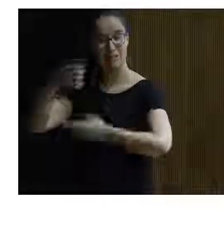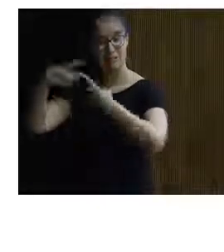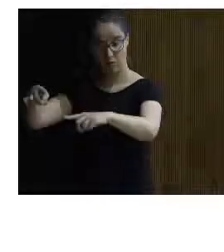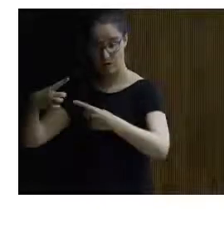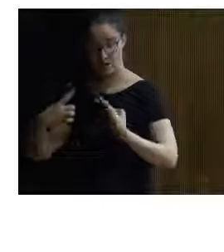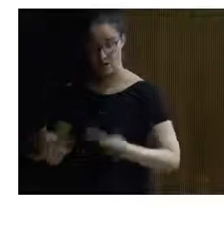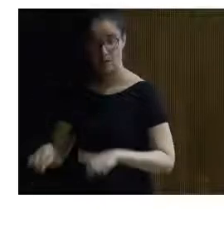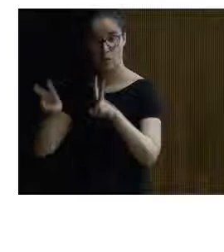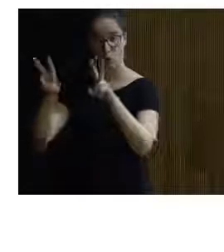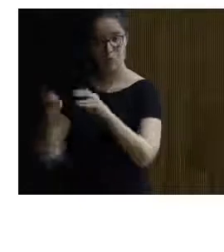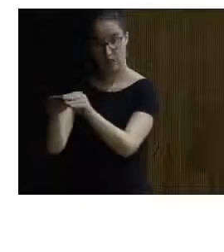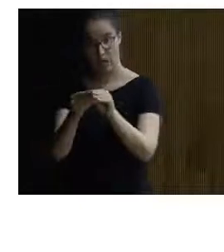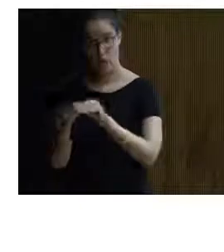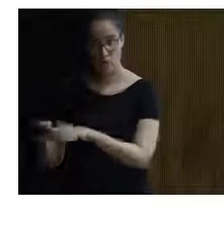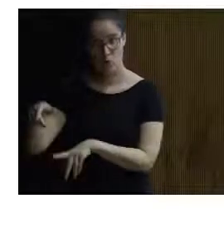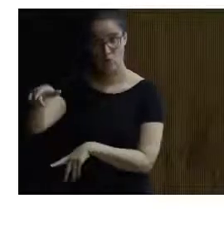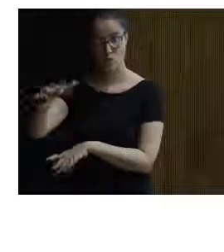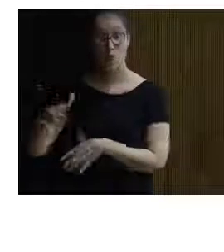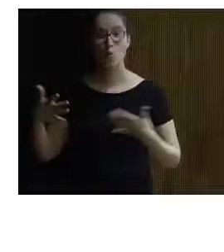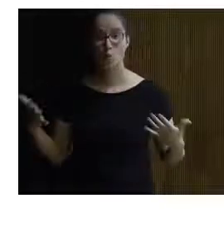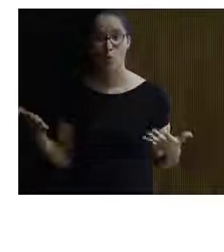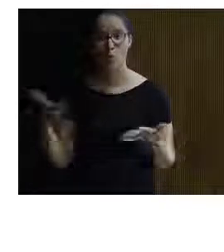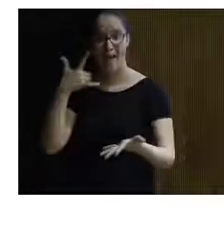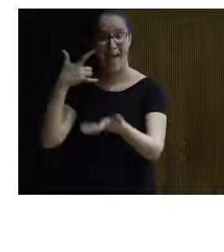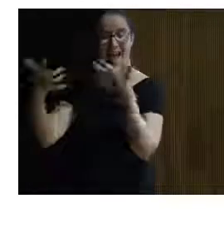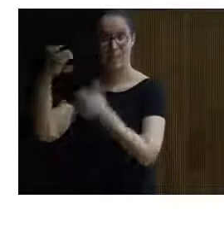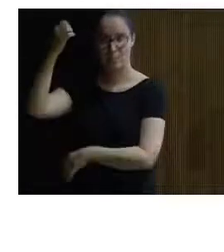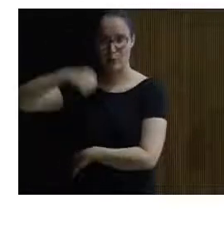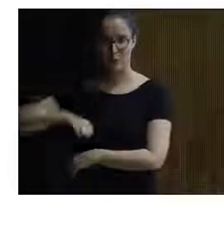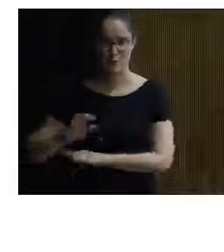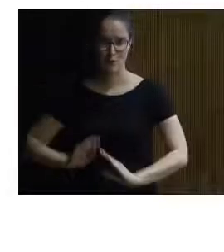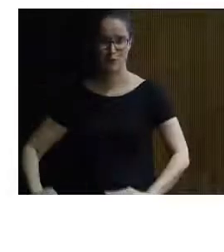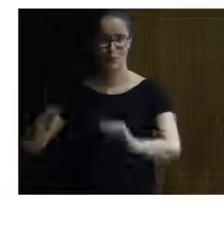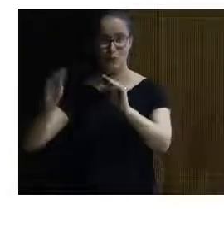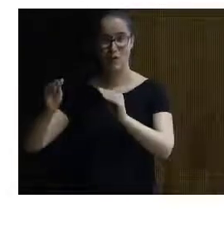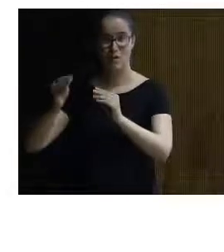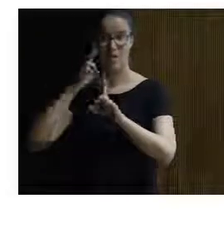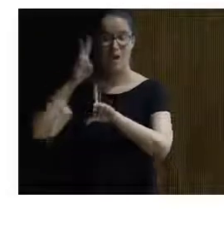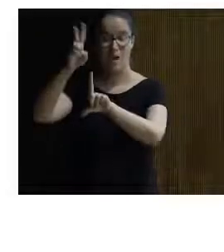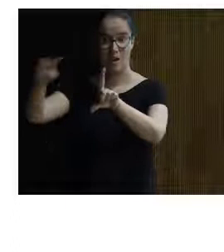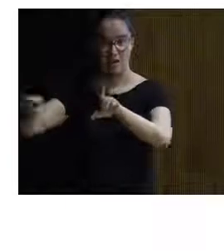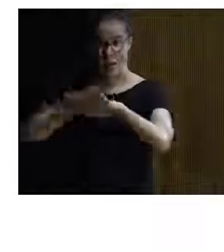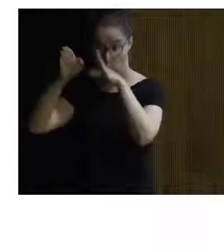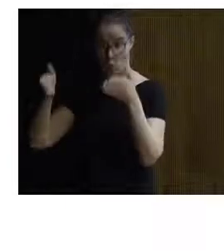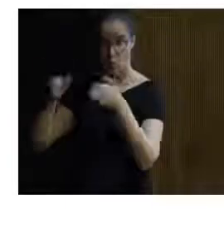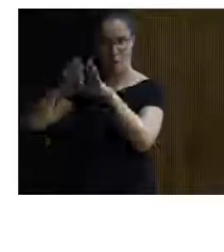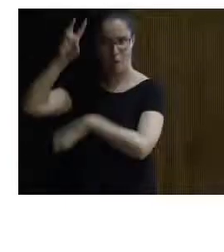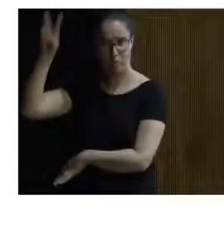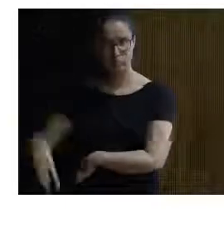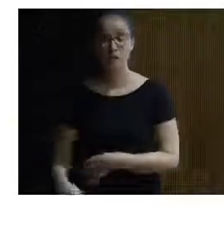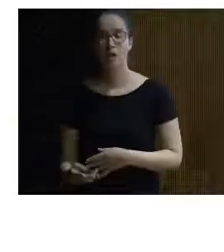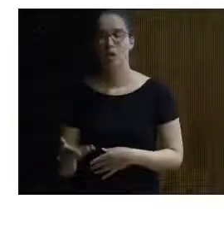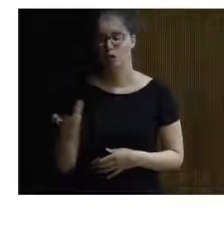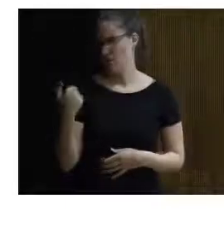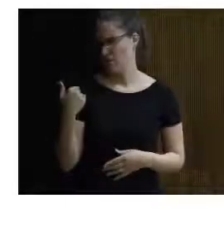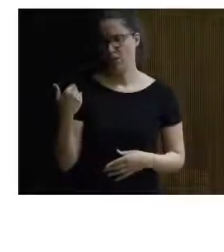pero con una temática común que es el arte del paleolítico son la galería y la cueva de cuevas y luego hace